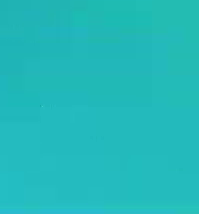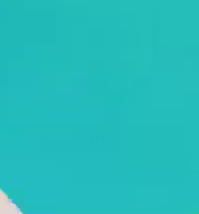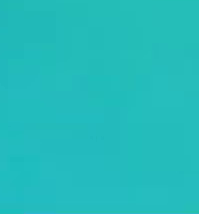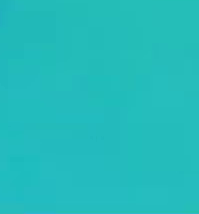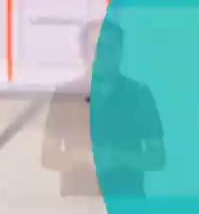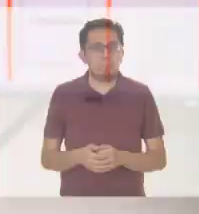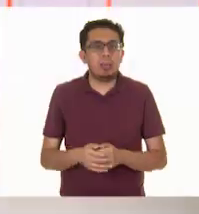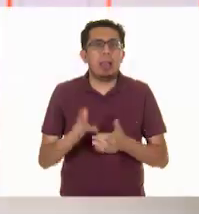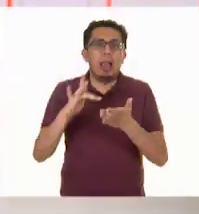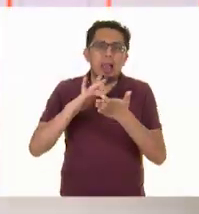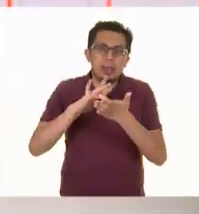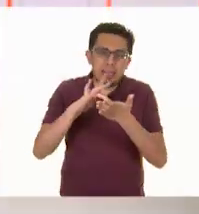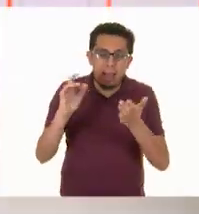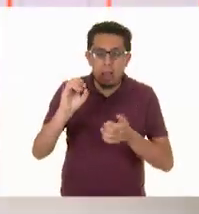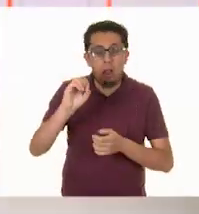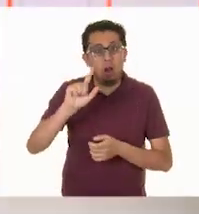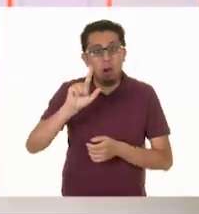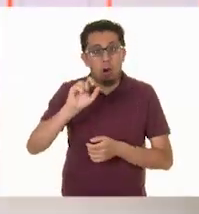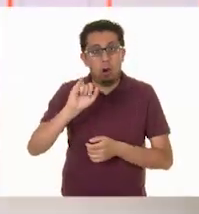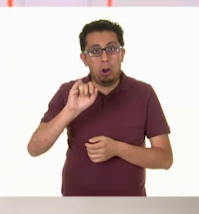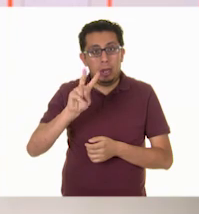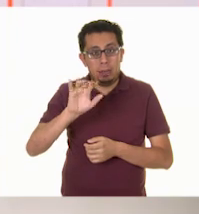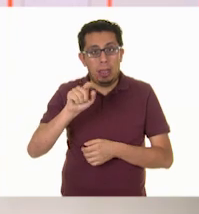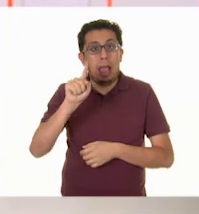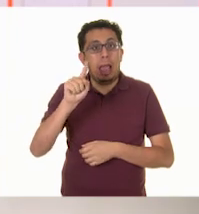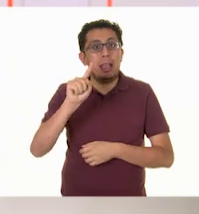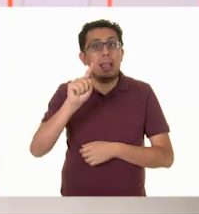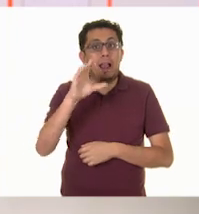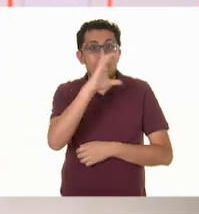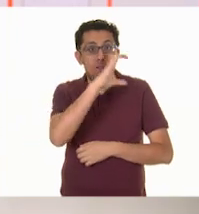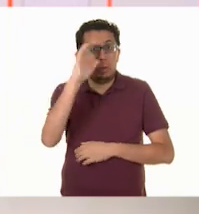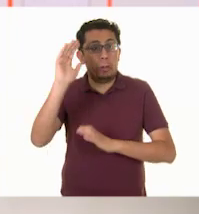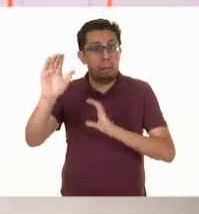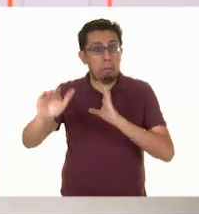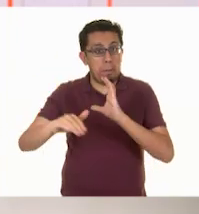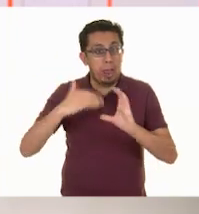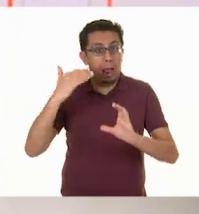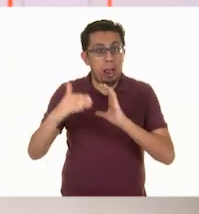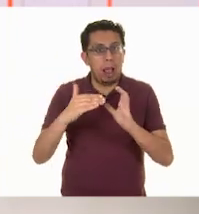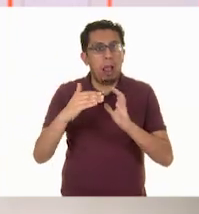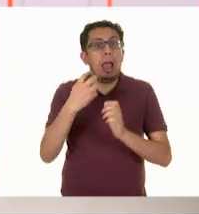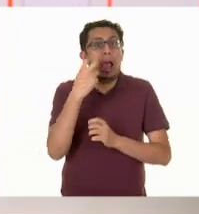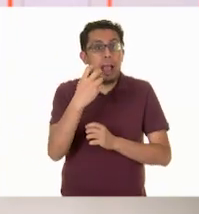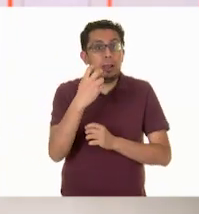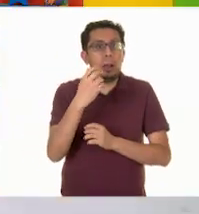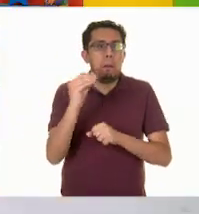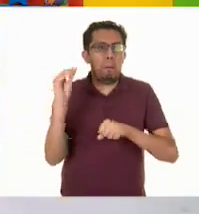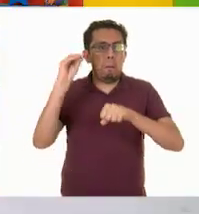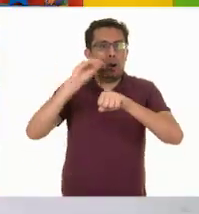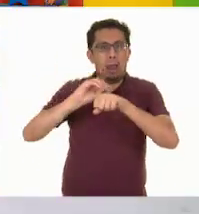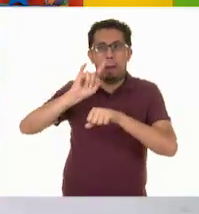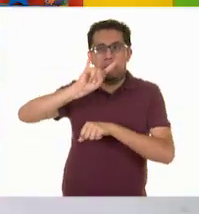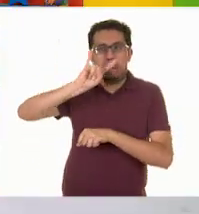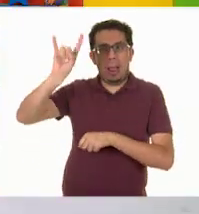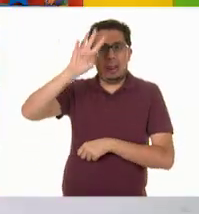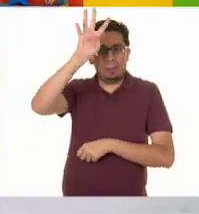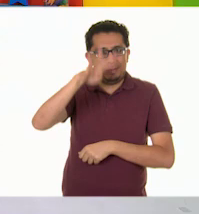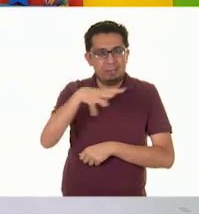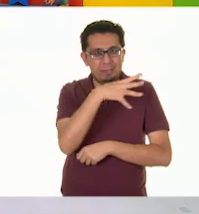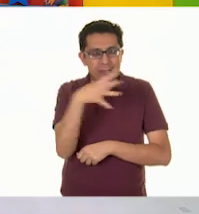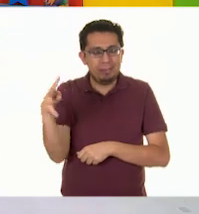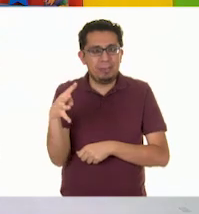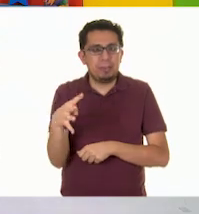Gracias, Olivia. Ella nos envió fotos del granado. Vamos a pegarlas en la tabla. ¡Sí! ¡Qué